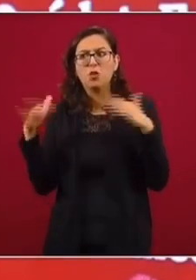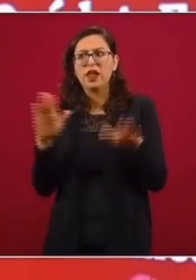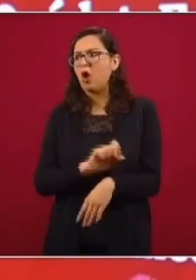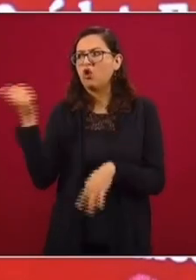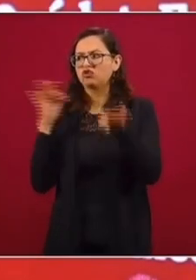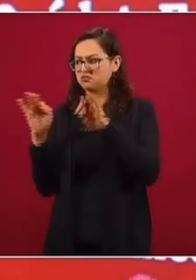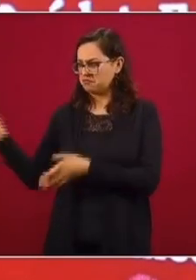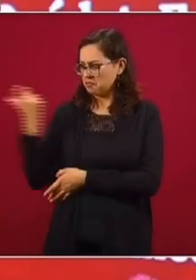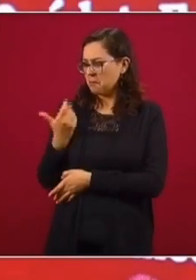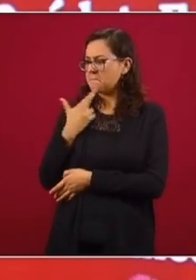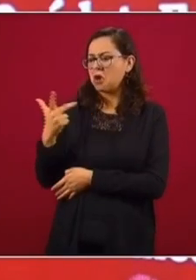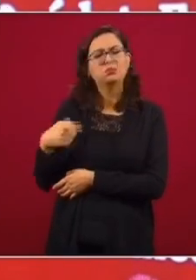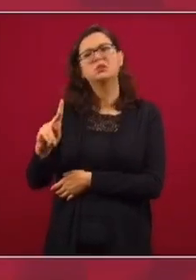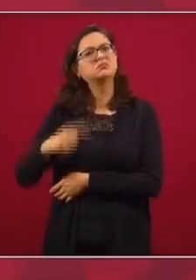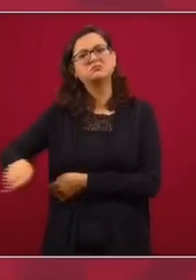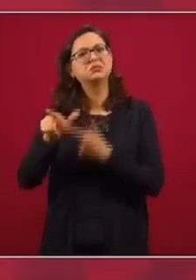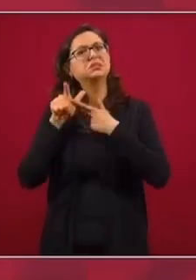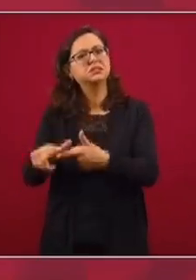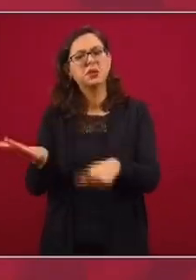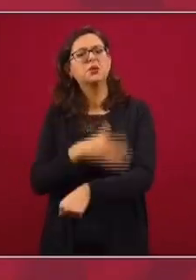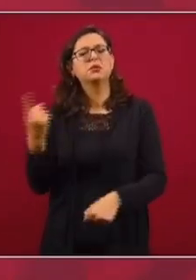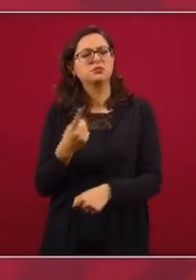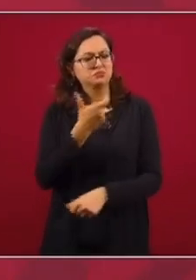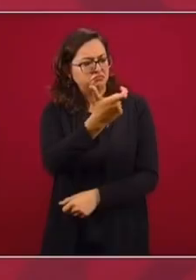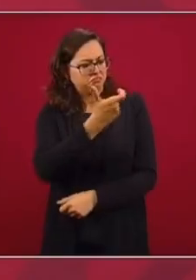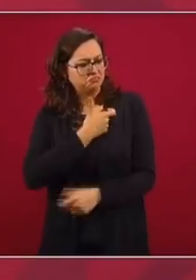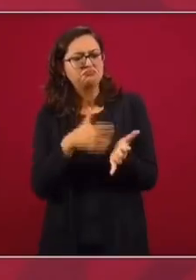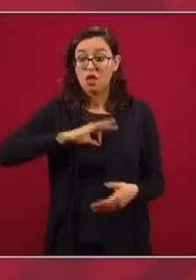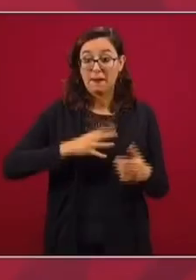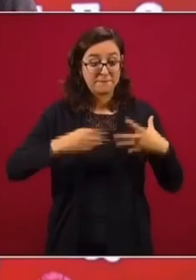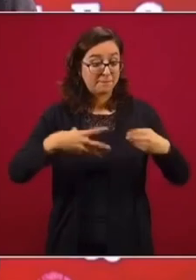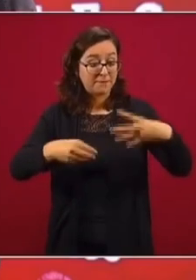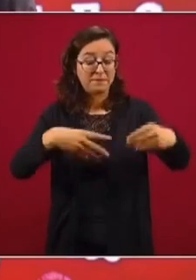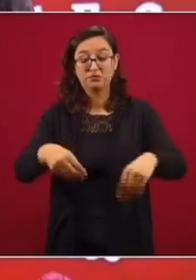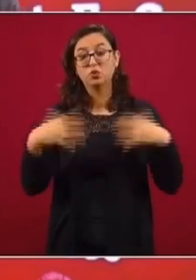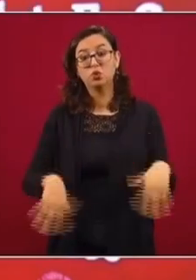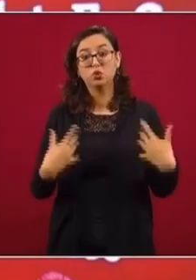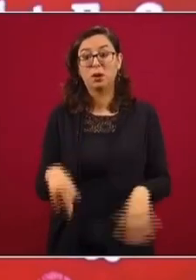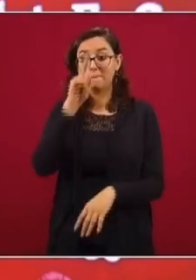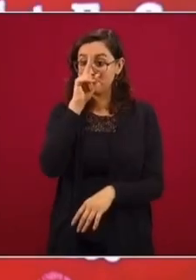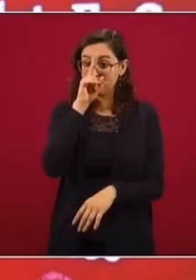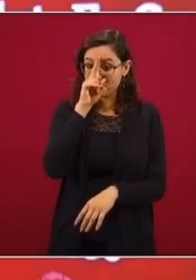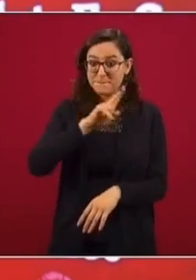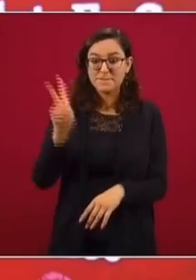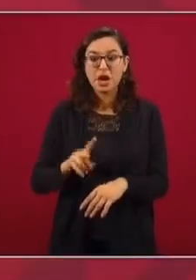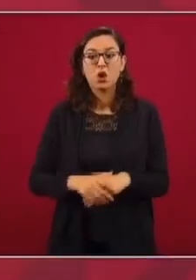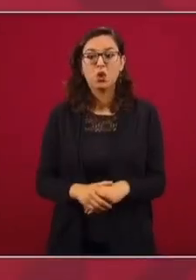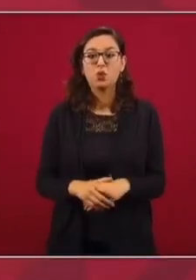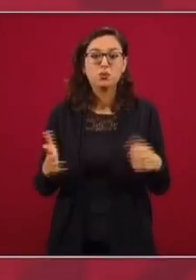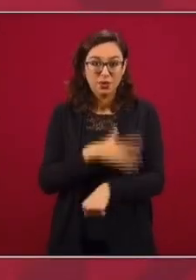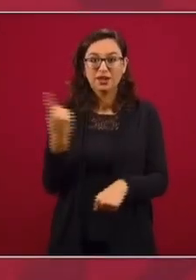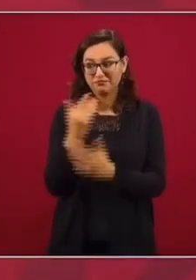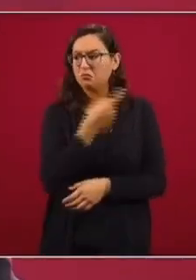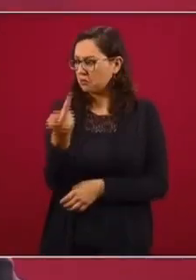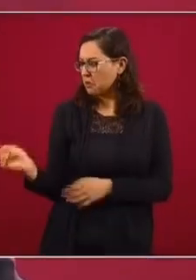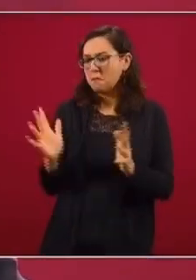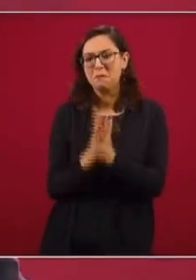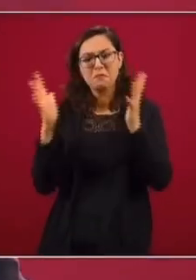han aceptado el plan de austeridad. Ahora hay una disminución de los sueldos, una colaboración, una contribución voluntaria de todos.